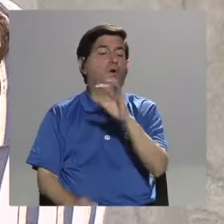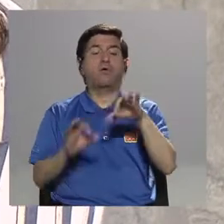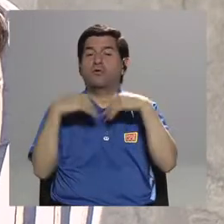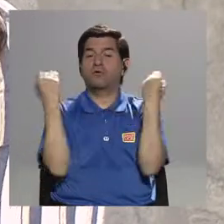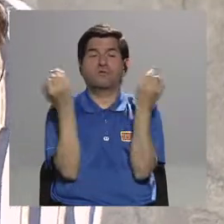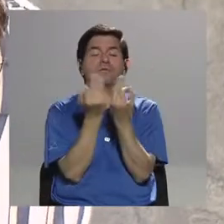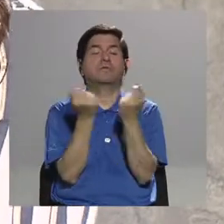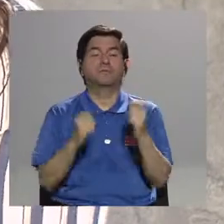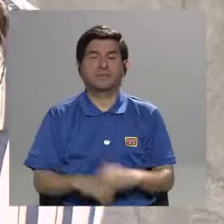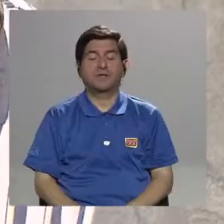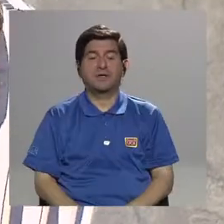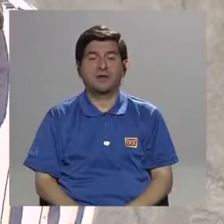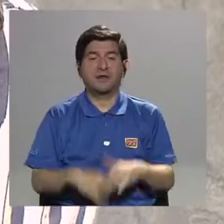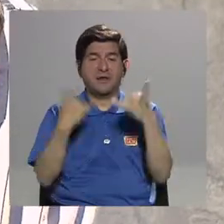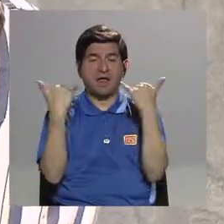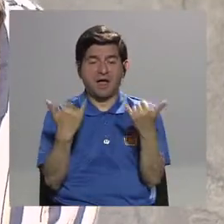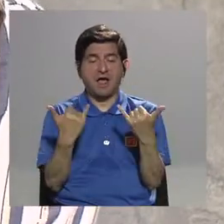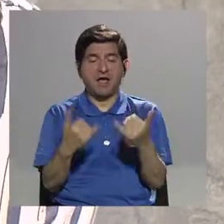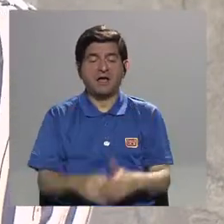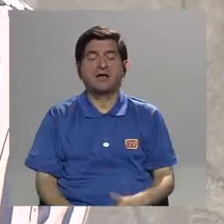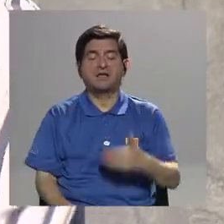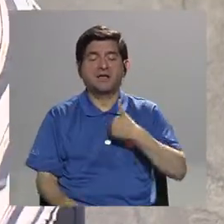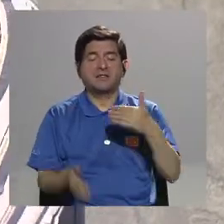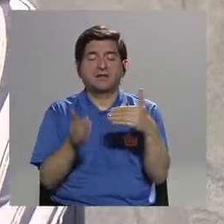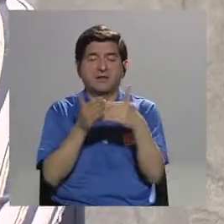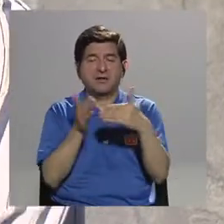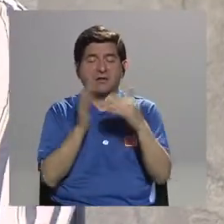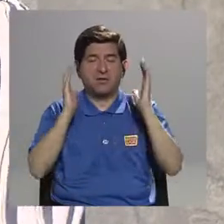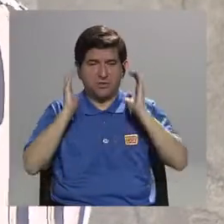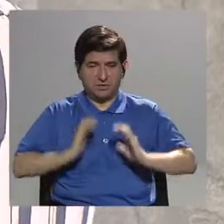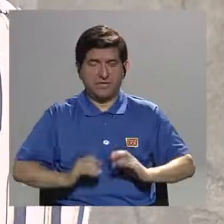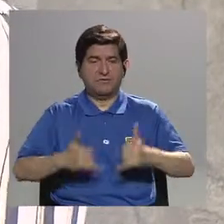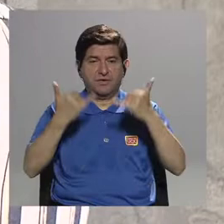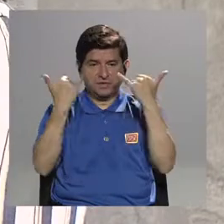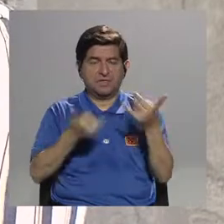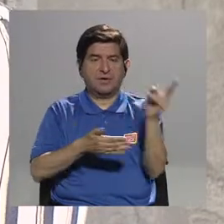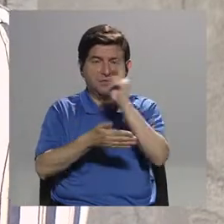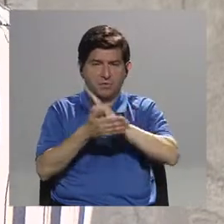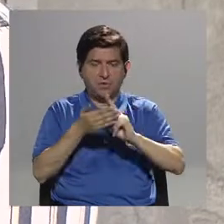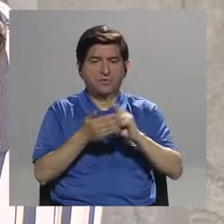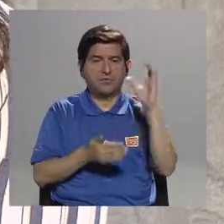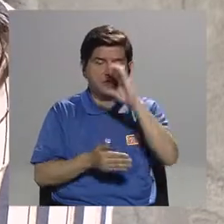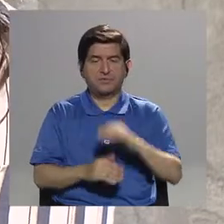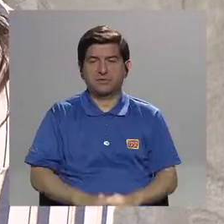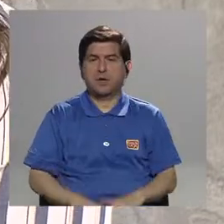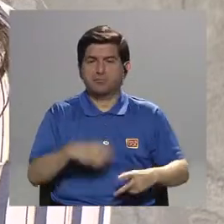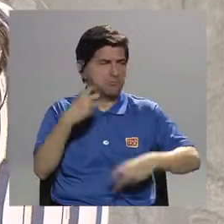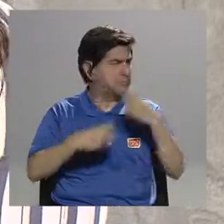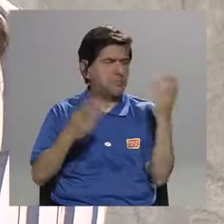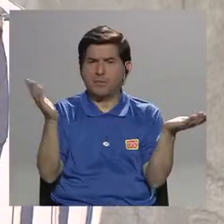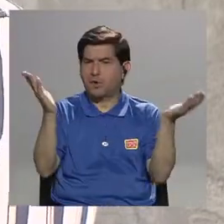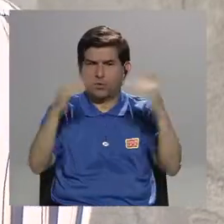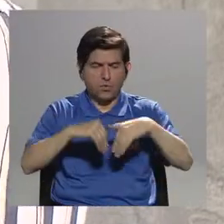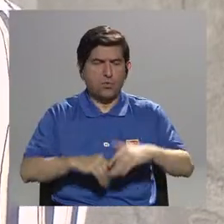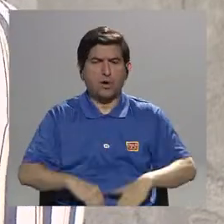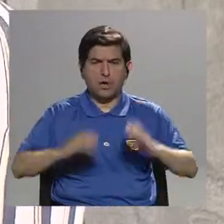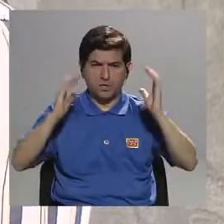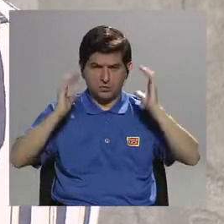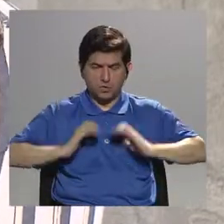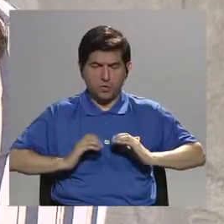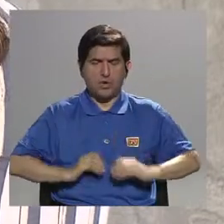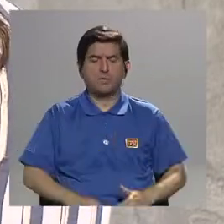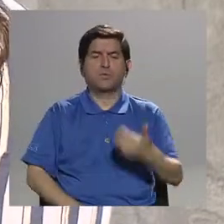familia nos avisan, bueno, ya nos entregaron de nuevo el cuerpo y entonces ahora sí la universidad va por ellos. No hay ningún problema si el cuerpo es